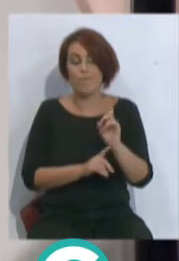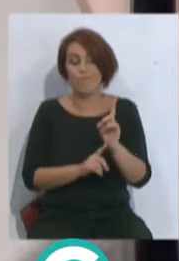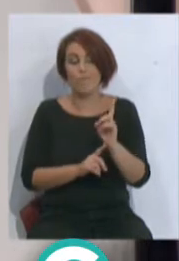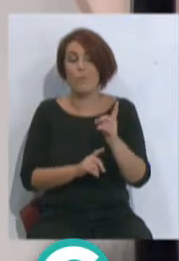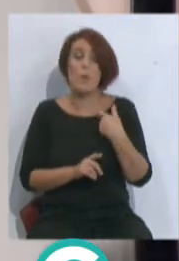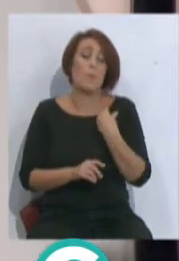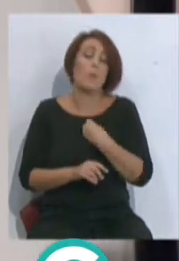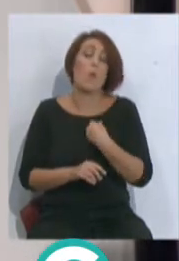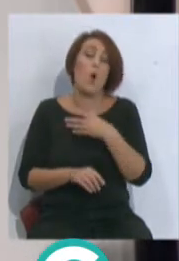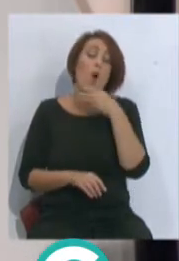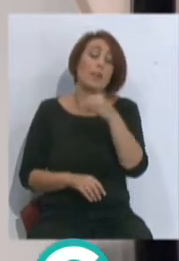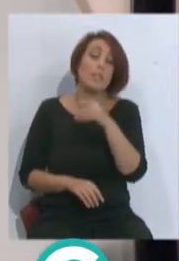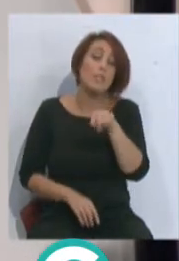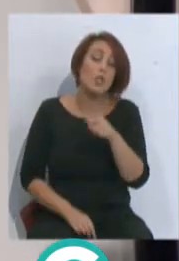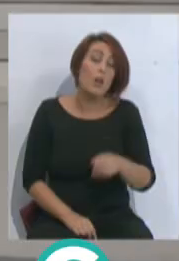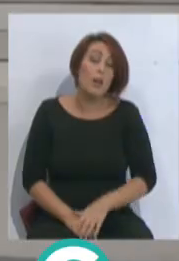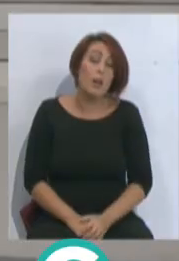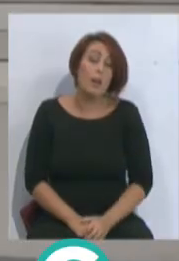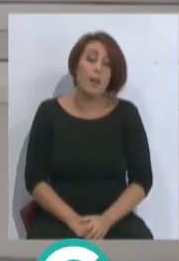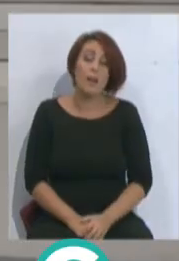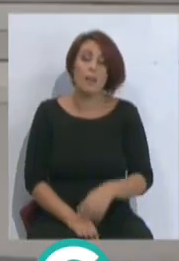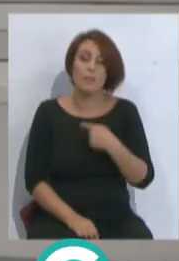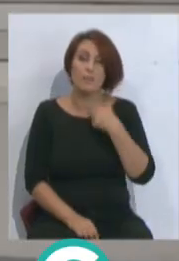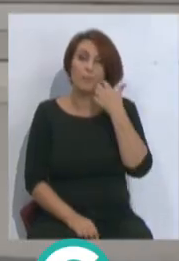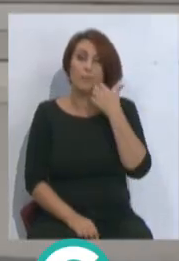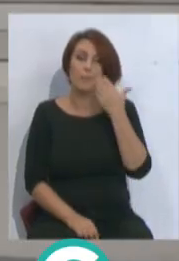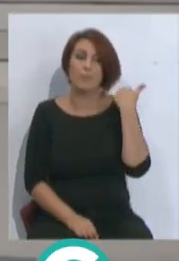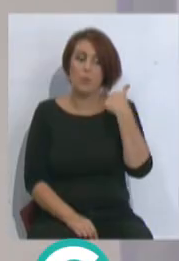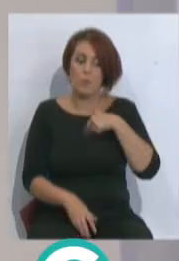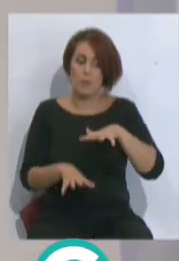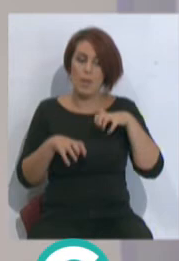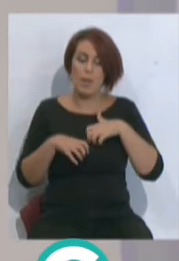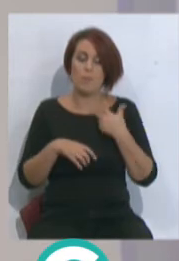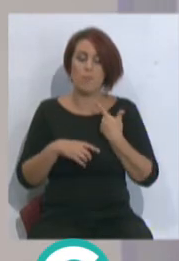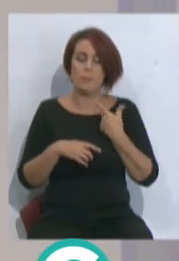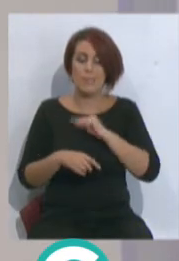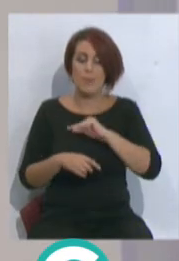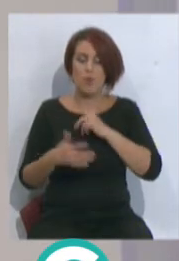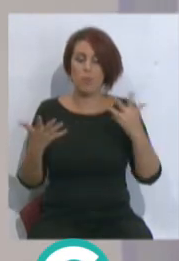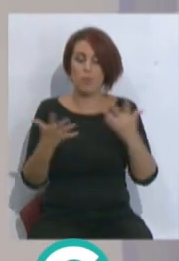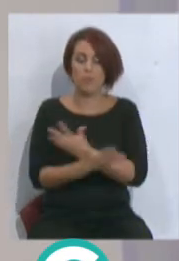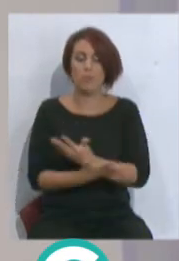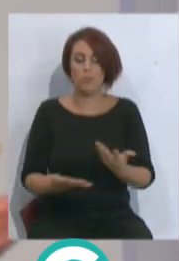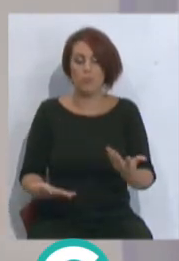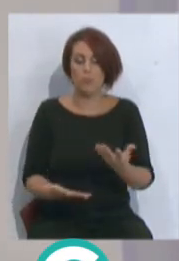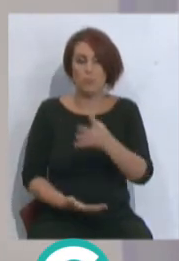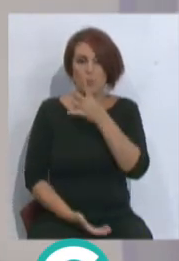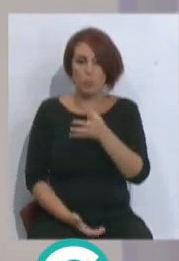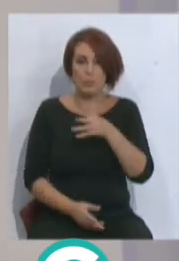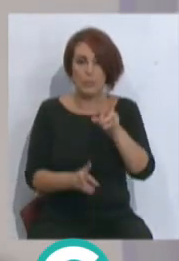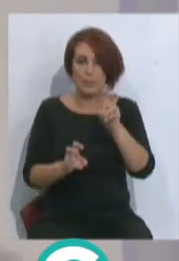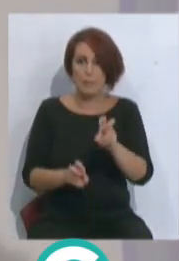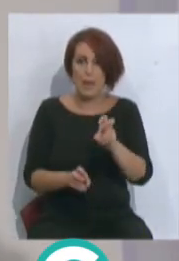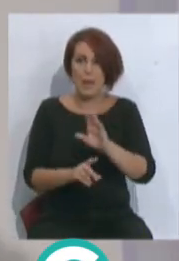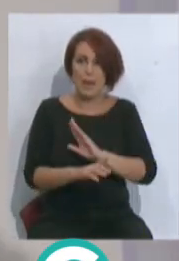misma política para la cantera, ¿no? El sábado pasado hubo una contradicción, por lo menos yo me lo llevé en la grada, una contradicción de sentimiento, ¿no? Porque con el tema